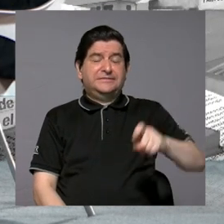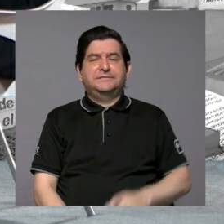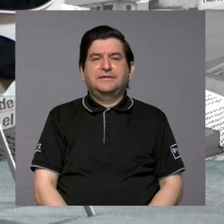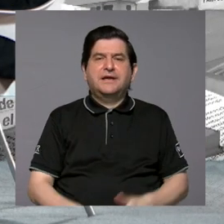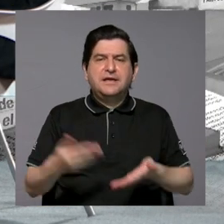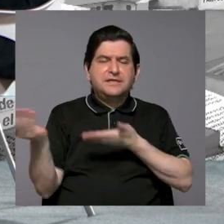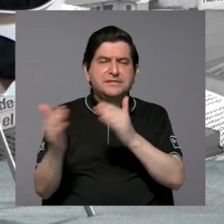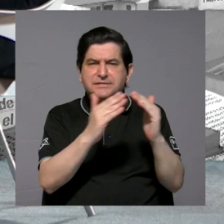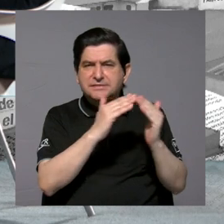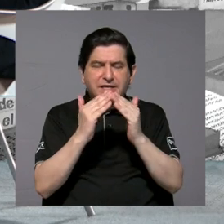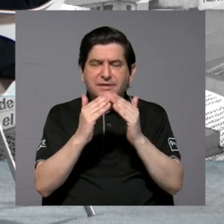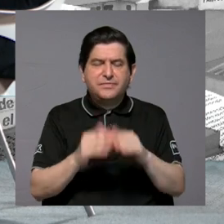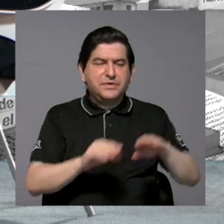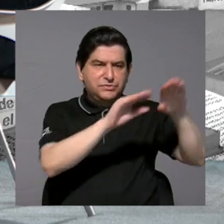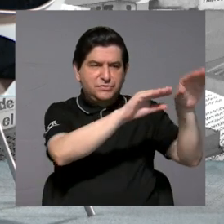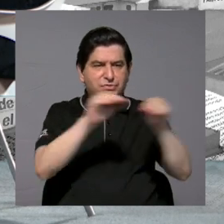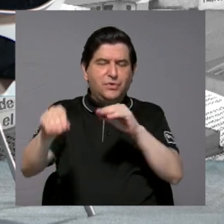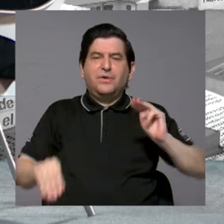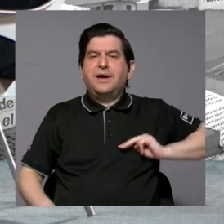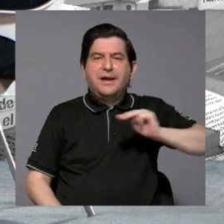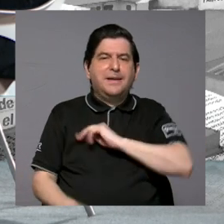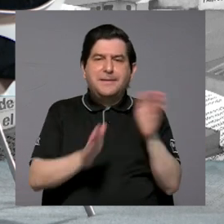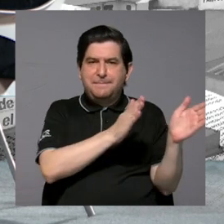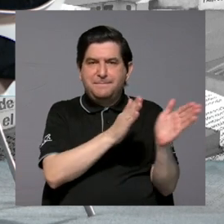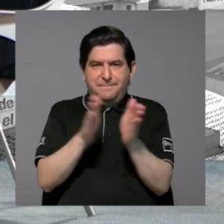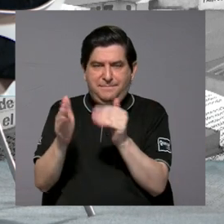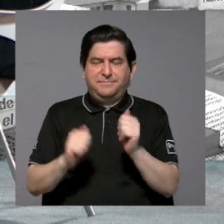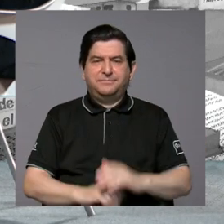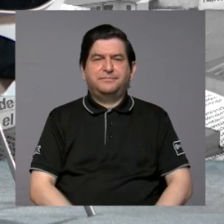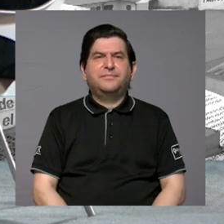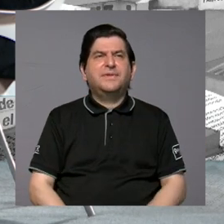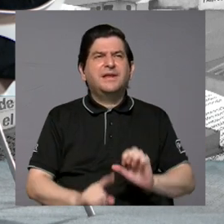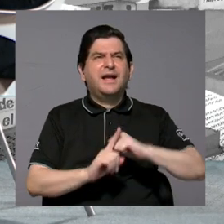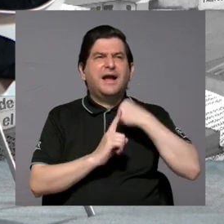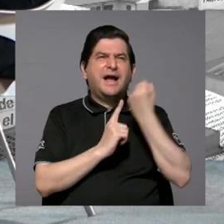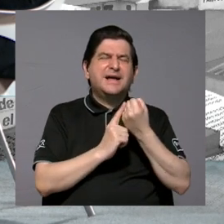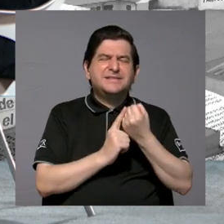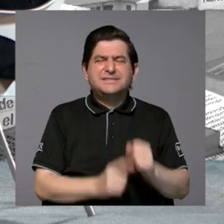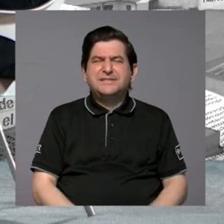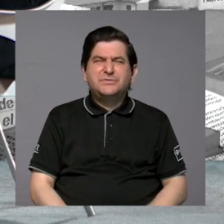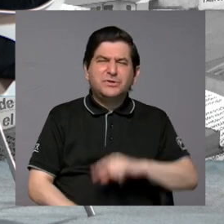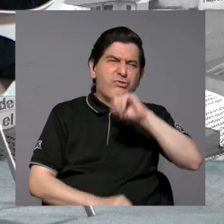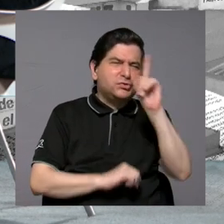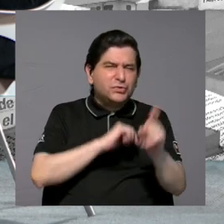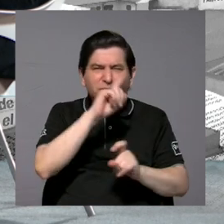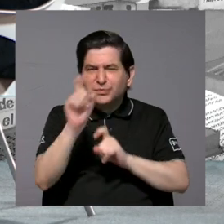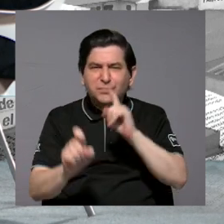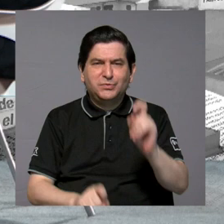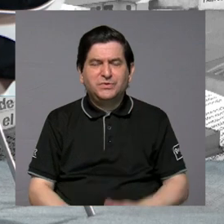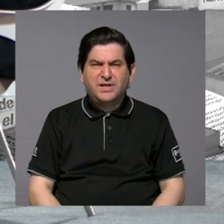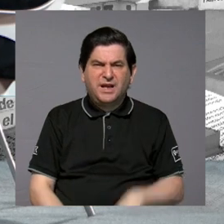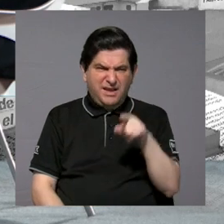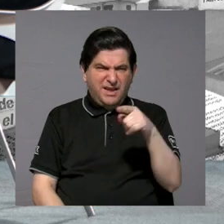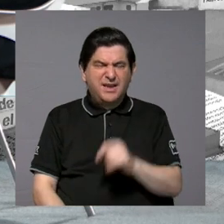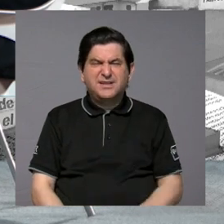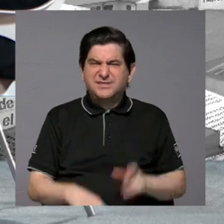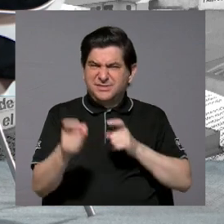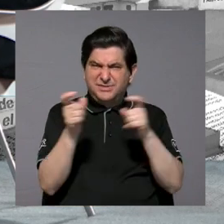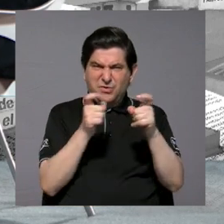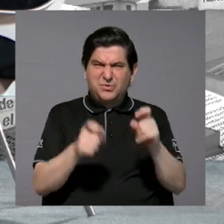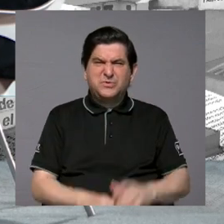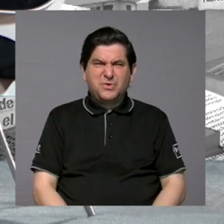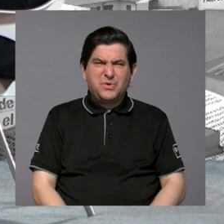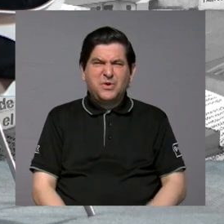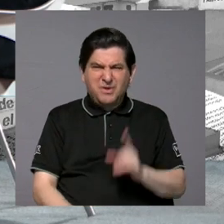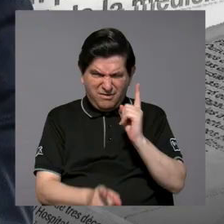servicio civil pasa al Mideplan, han habido, por ejemplo, cuestionamientos de, bueno, si efectivamente esa rectoría debió haber sido del